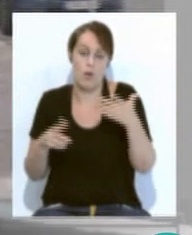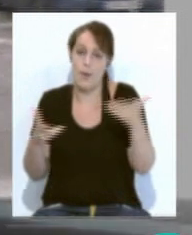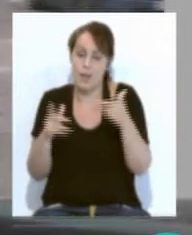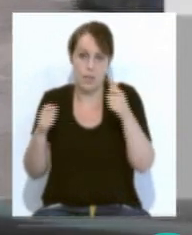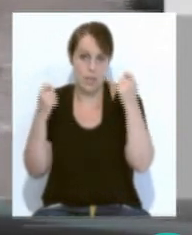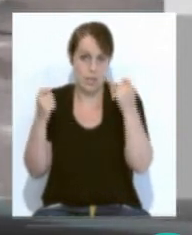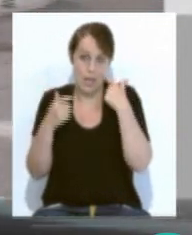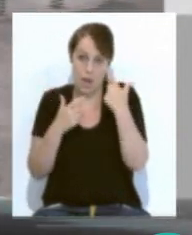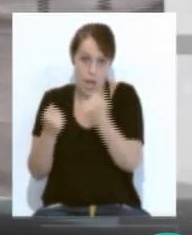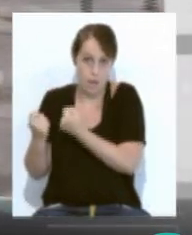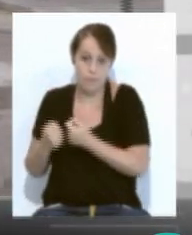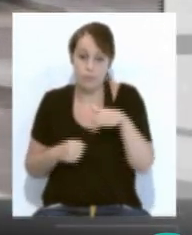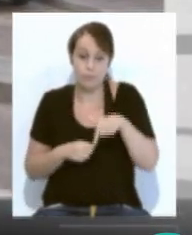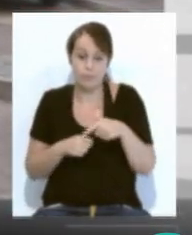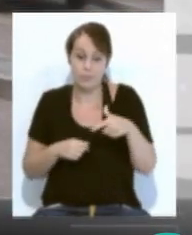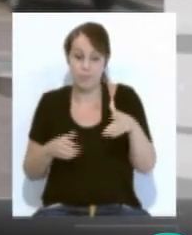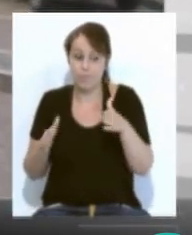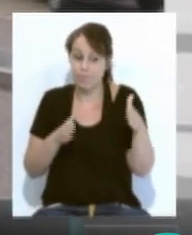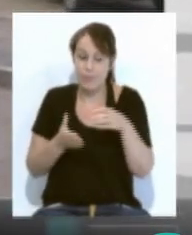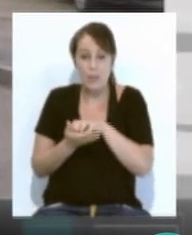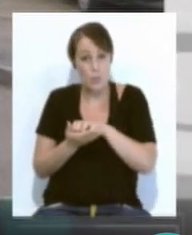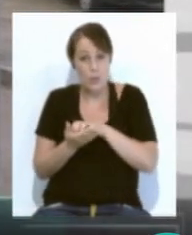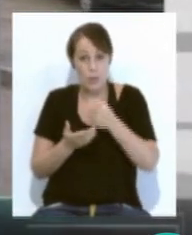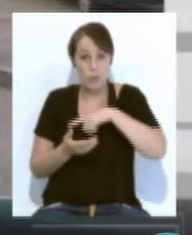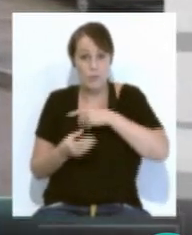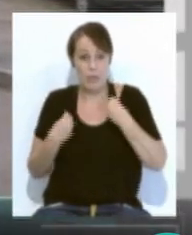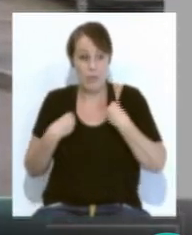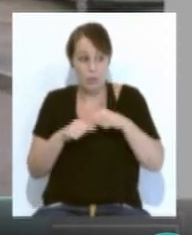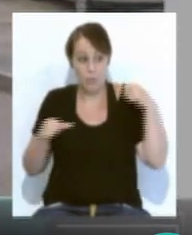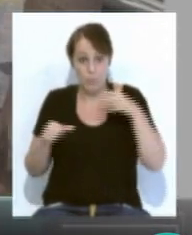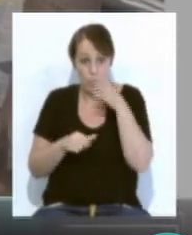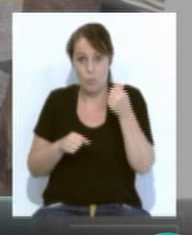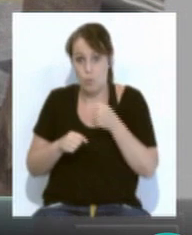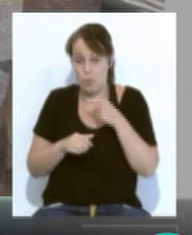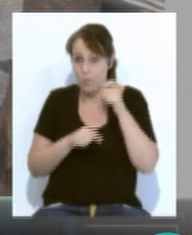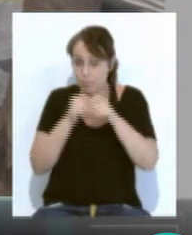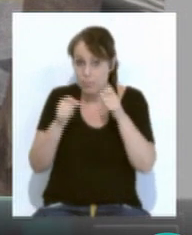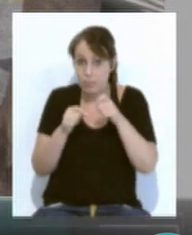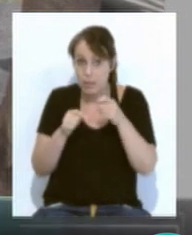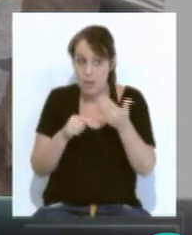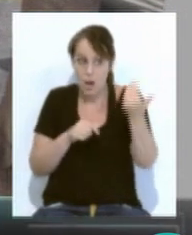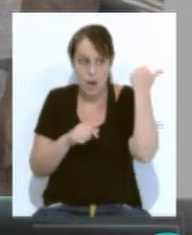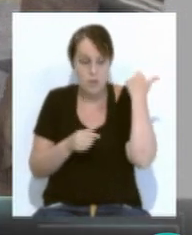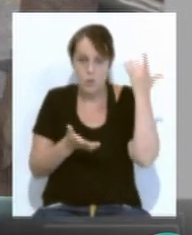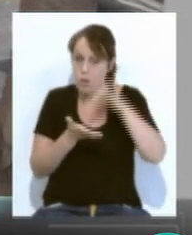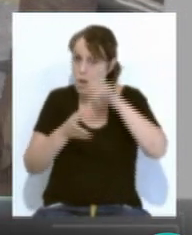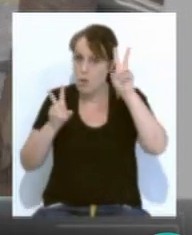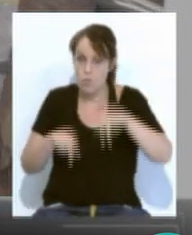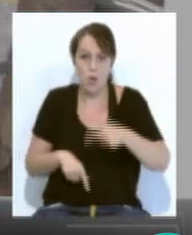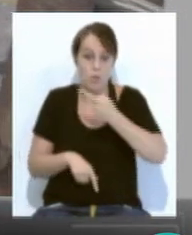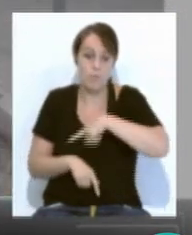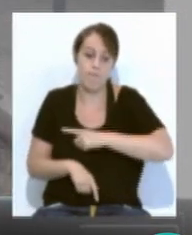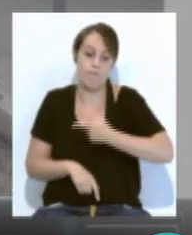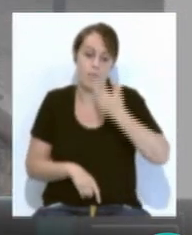este periodo de incertidumbre que hemos vivido a causa de esta pandemia sin precedente nuestra principal